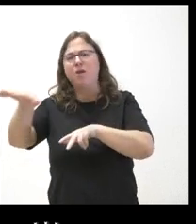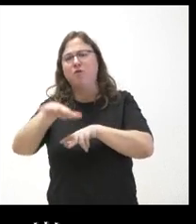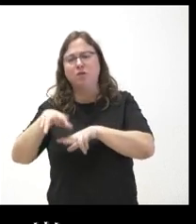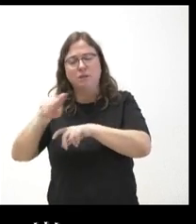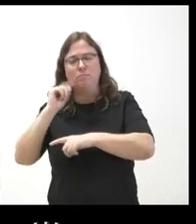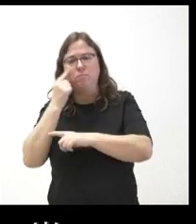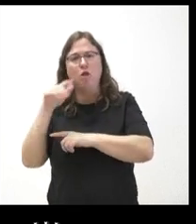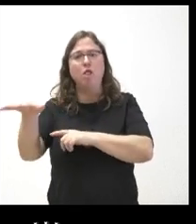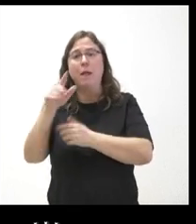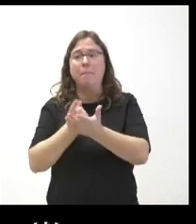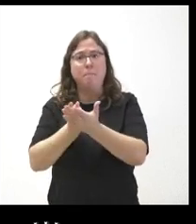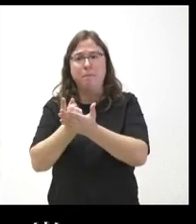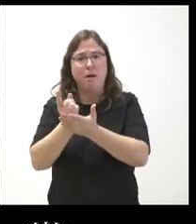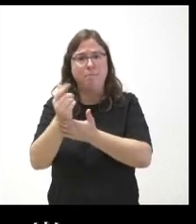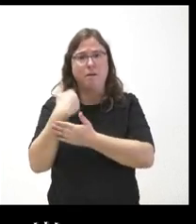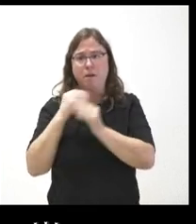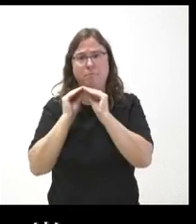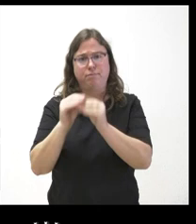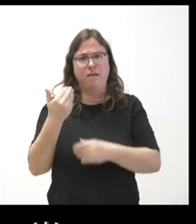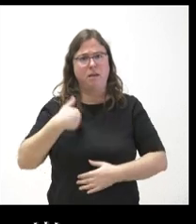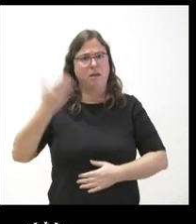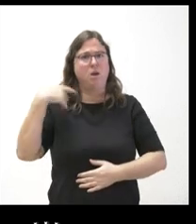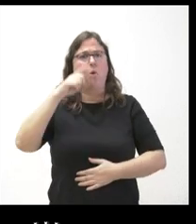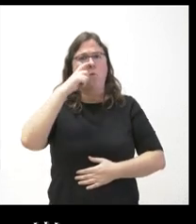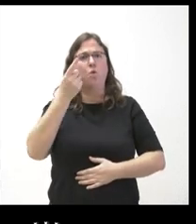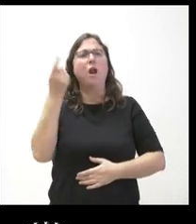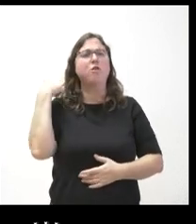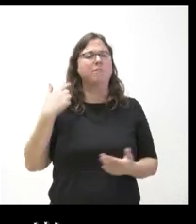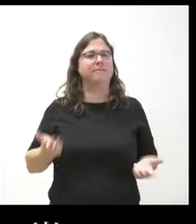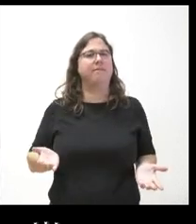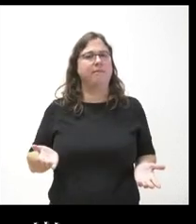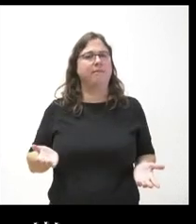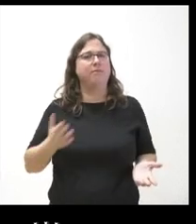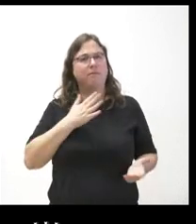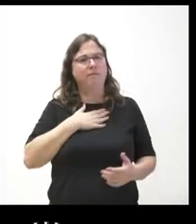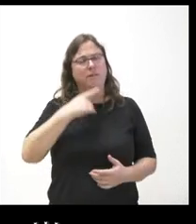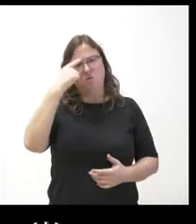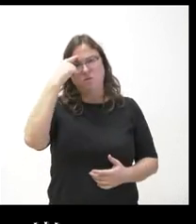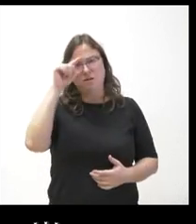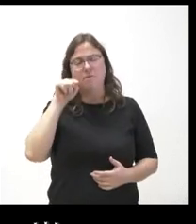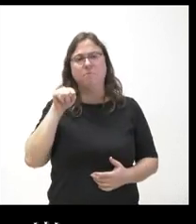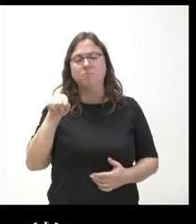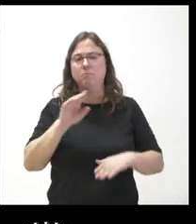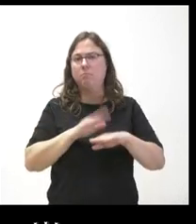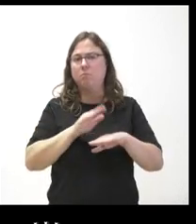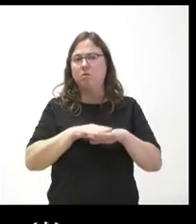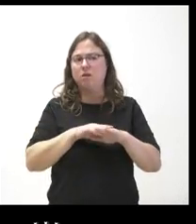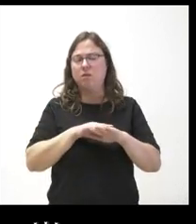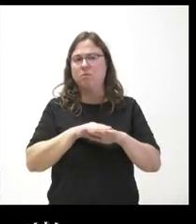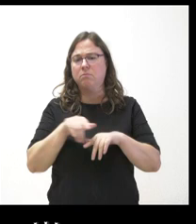localizado mapa que ya está realizado desde junio del año pasado entonces quería saber exactamente por qué se hace